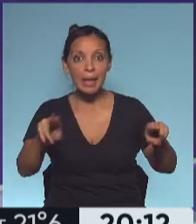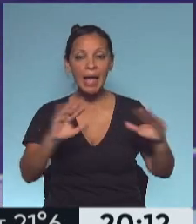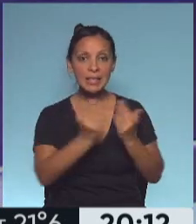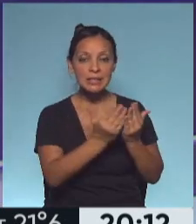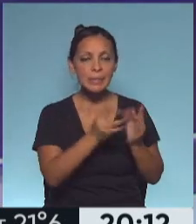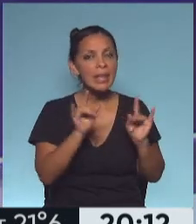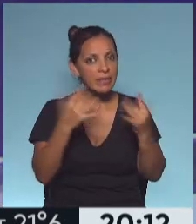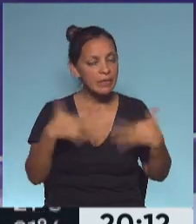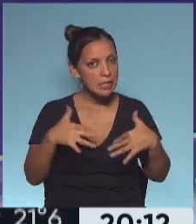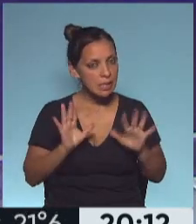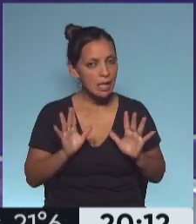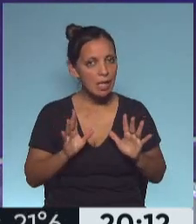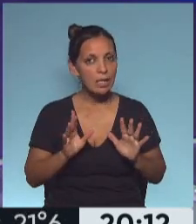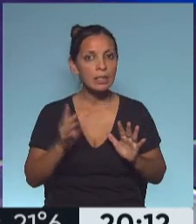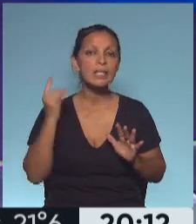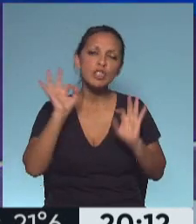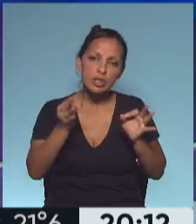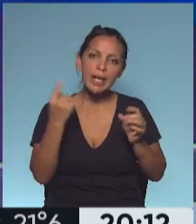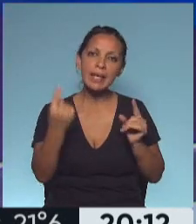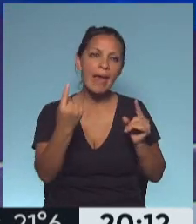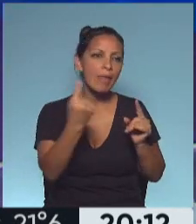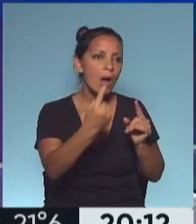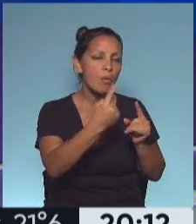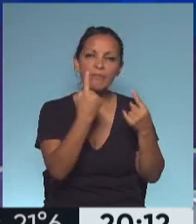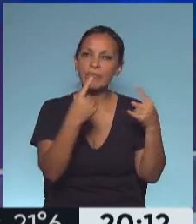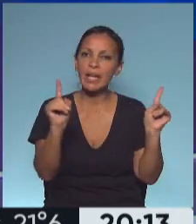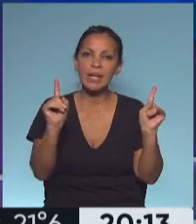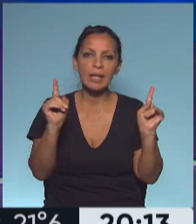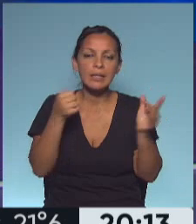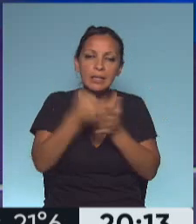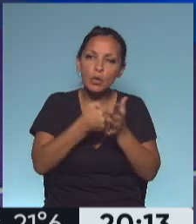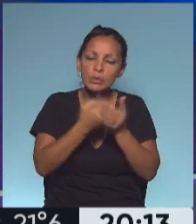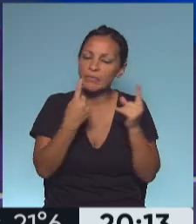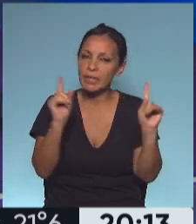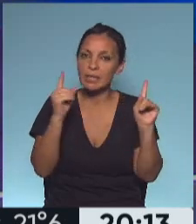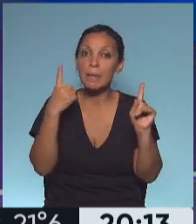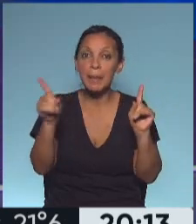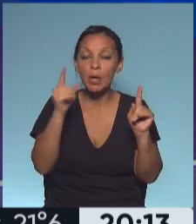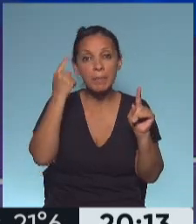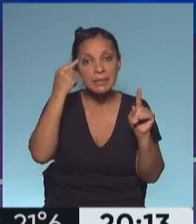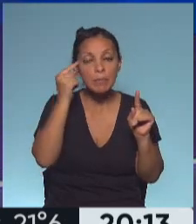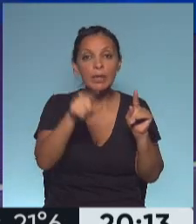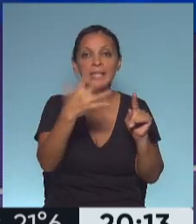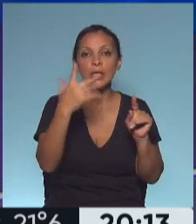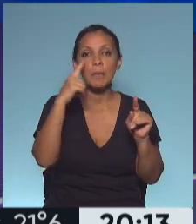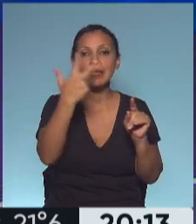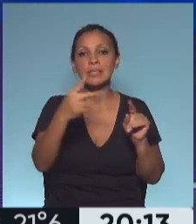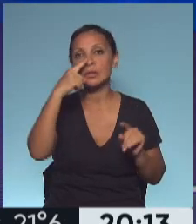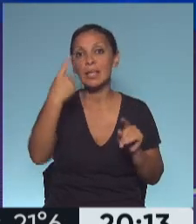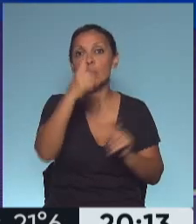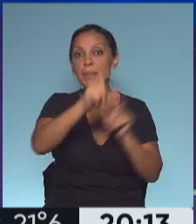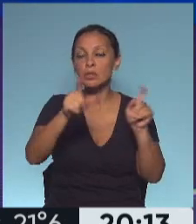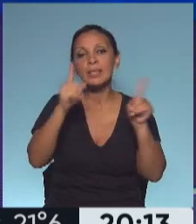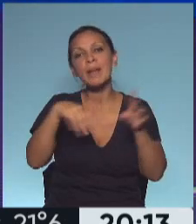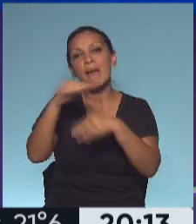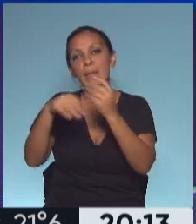estadísticas porque cada caso es único y la pelea como puede. Pero bueno, para estos 5.371 casos y para los familiares que la están